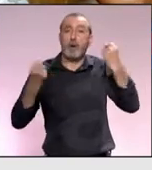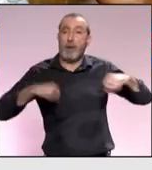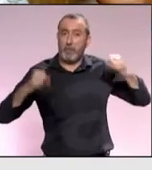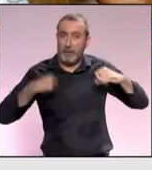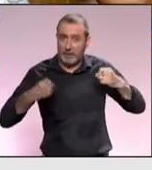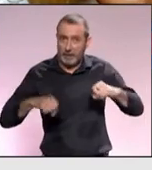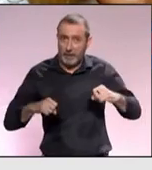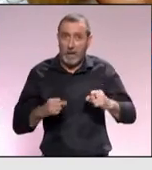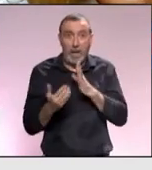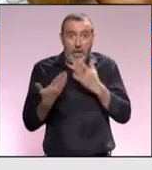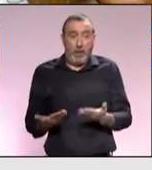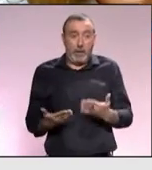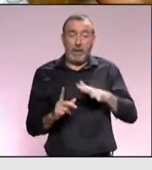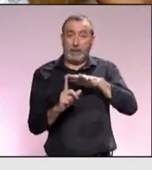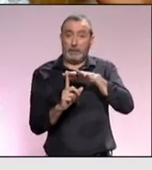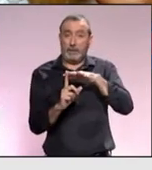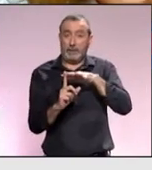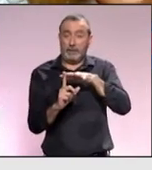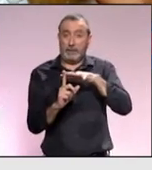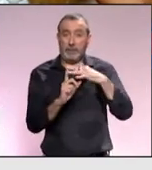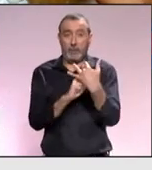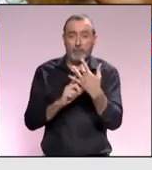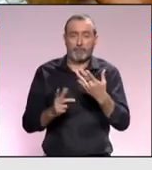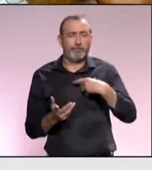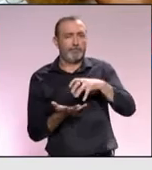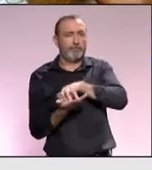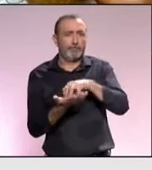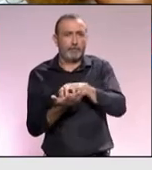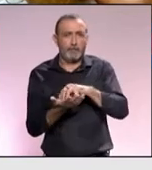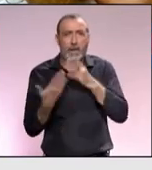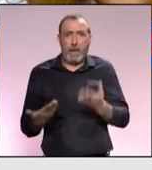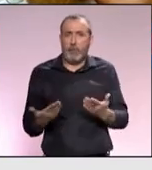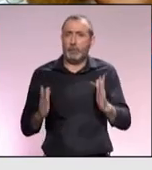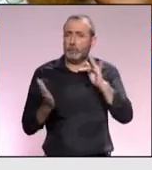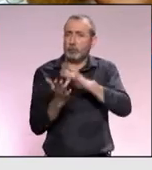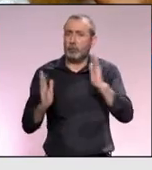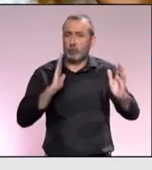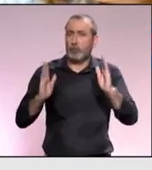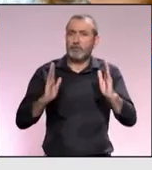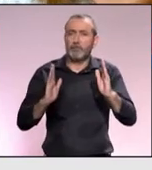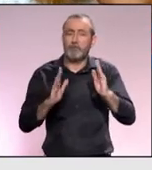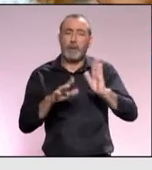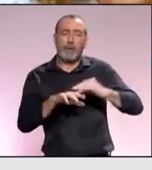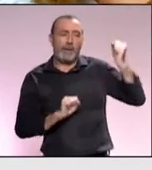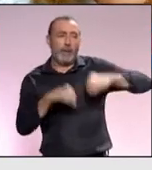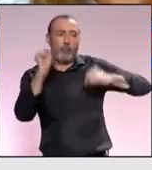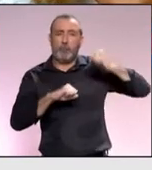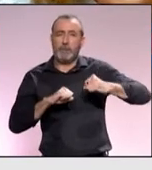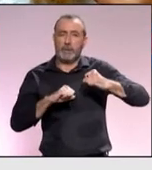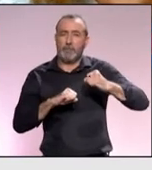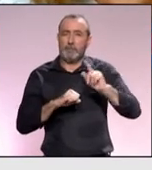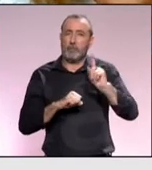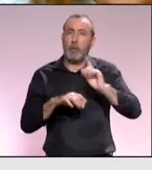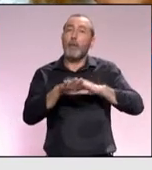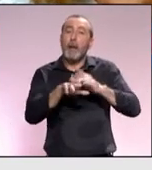buenas prácticas ahora en la situación de incertidumbre que vivimos no estamos para competir entre